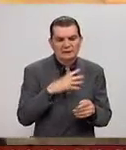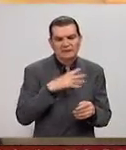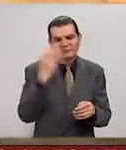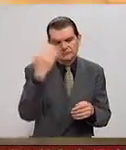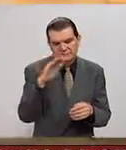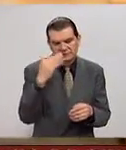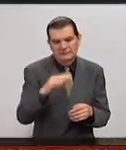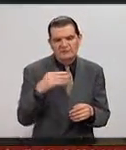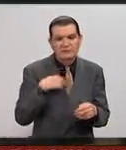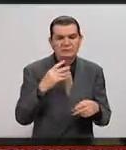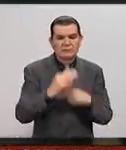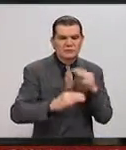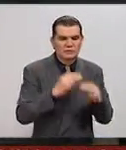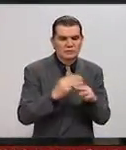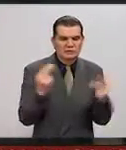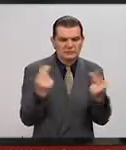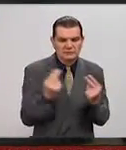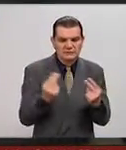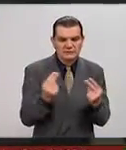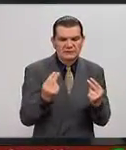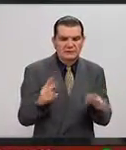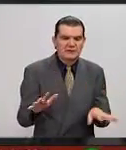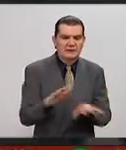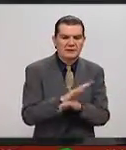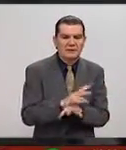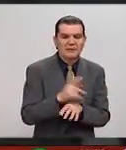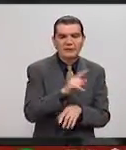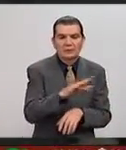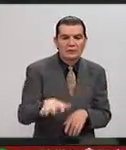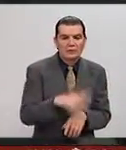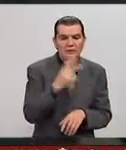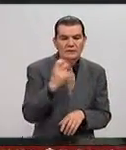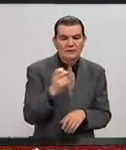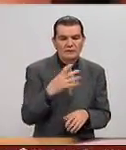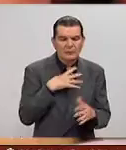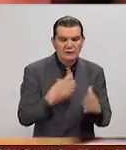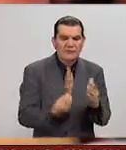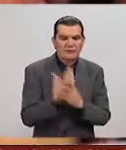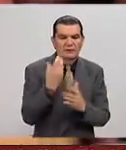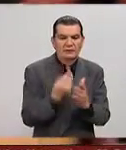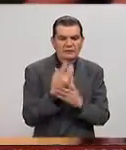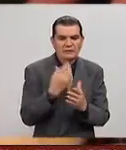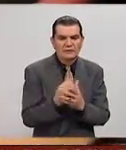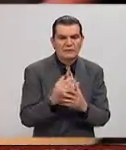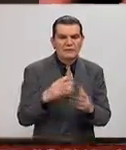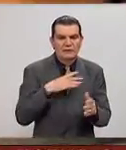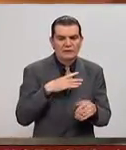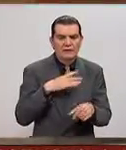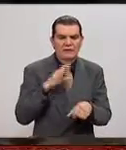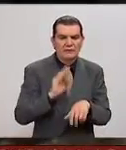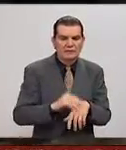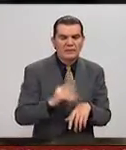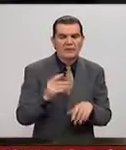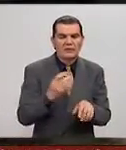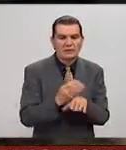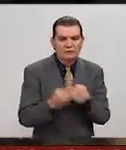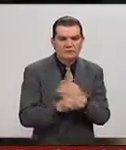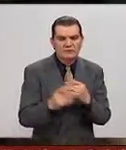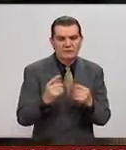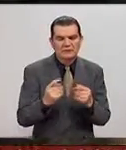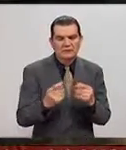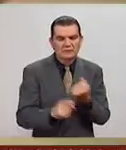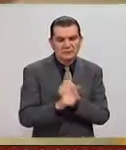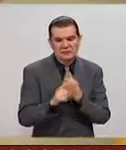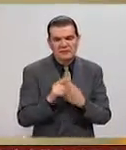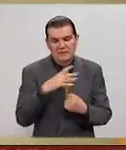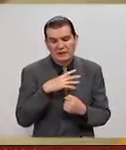bien que nuestro mundo lo necesita actualmente, ¿no? Cambia tan rápido que todo aquello que promueve innovación y que permita salidas creativas a las problemáticas